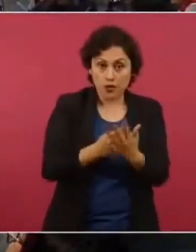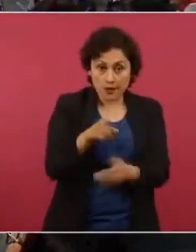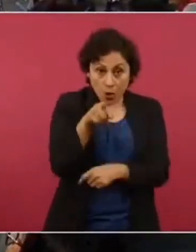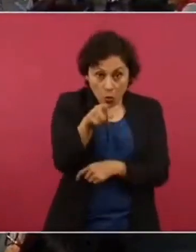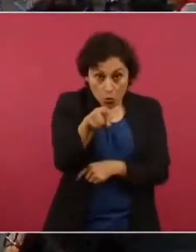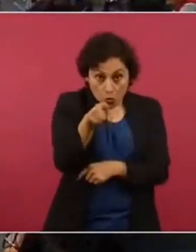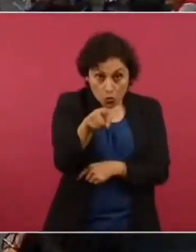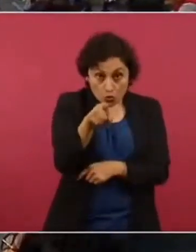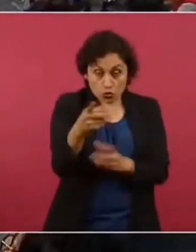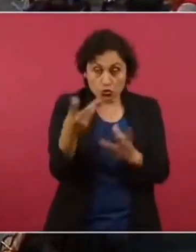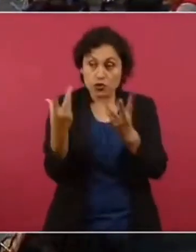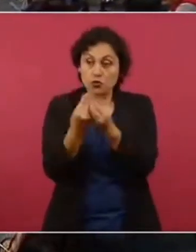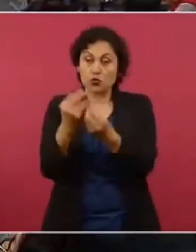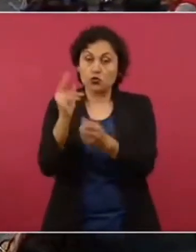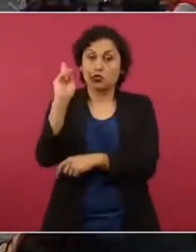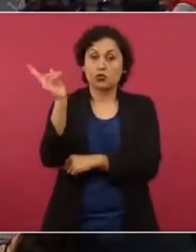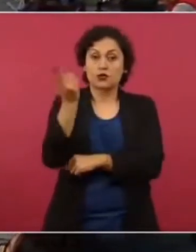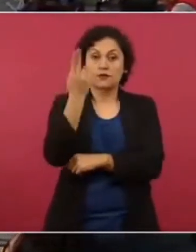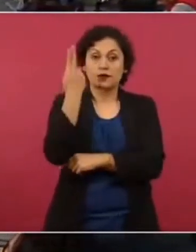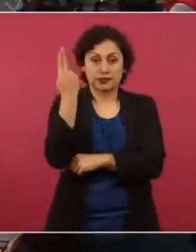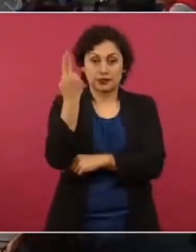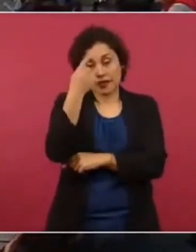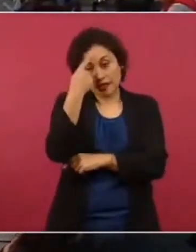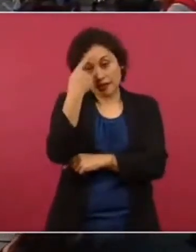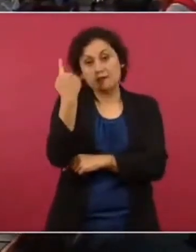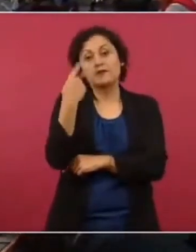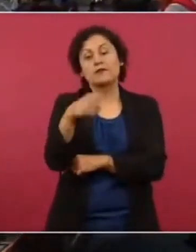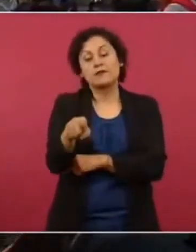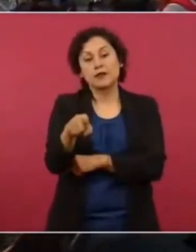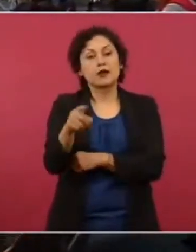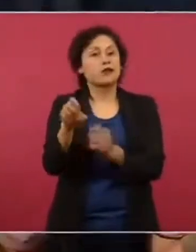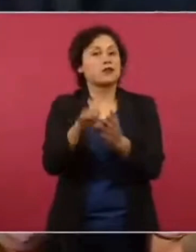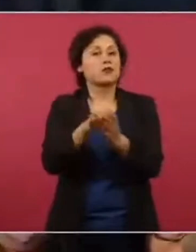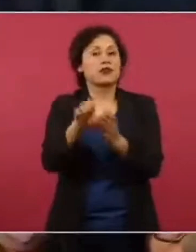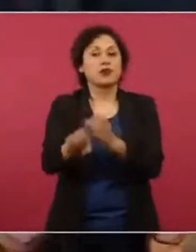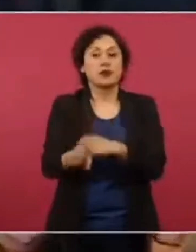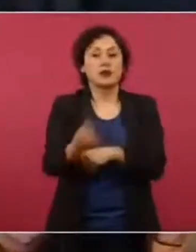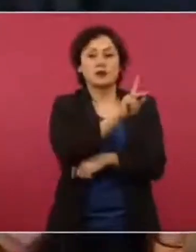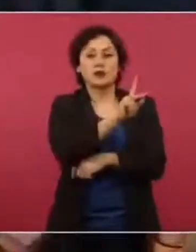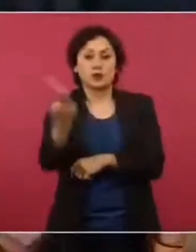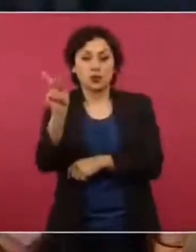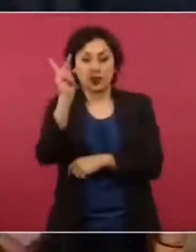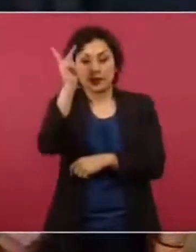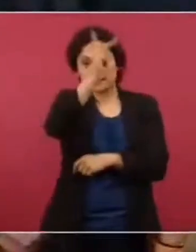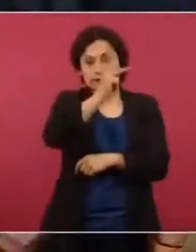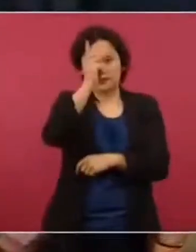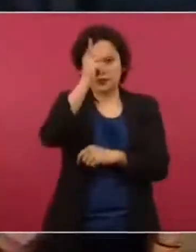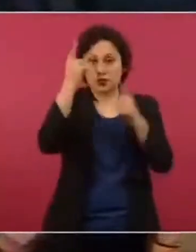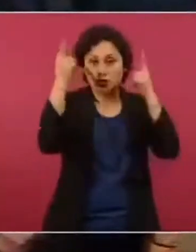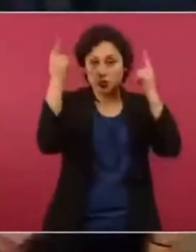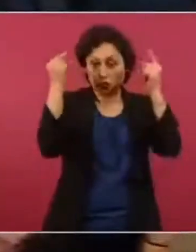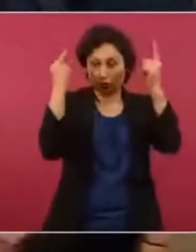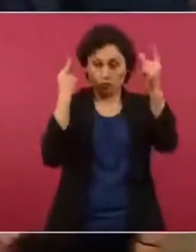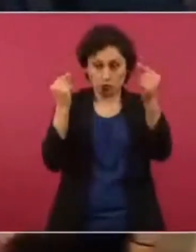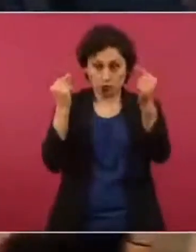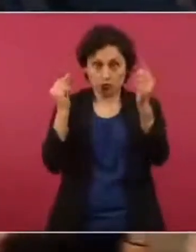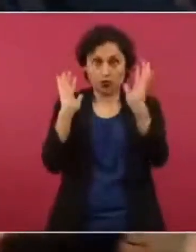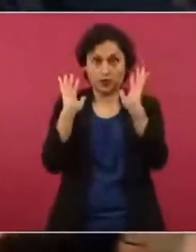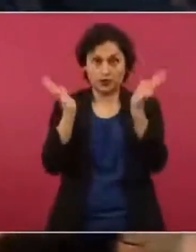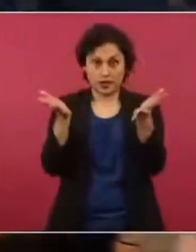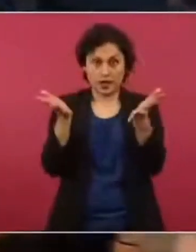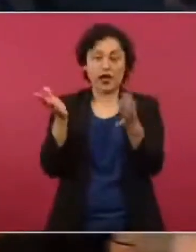conjunto con las universidades, para que todos los psicólogos o psicólogas que vayan egresando se les pueda